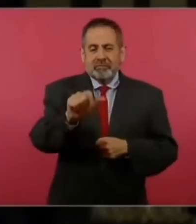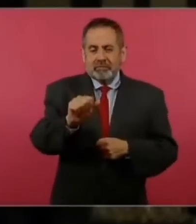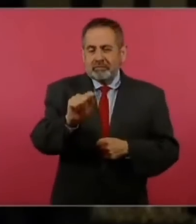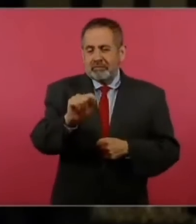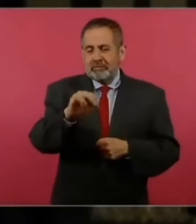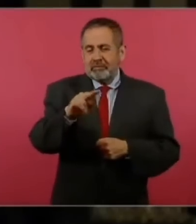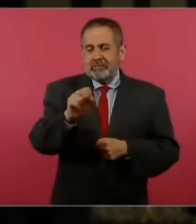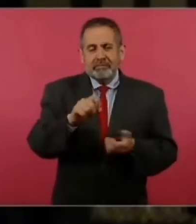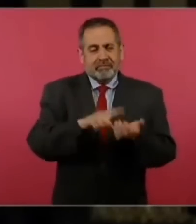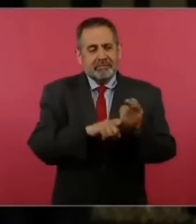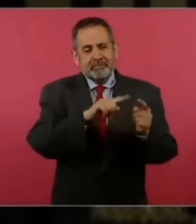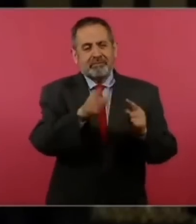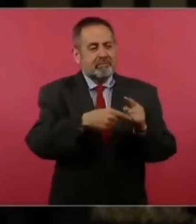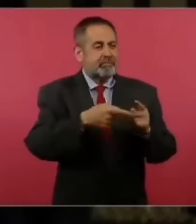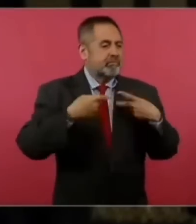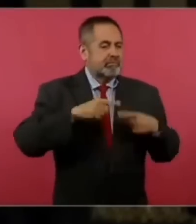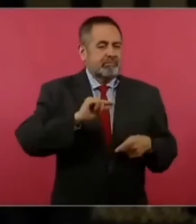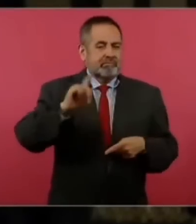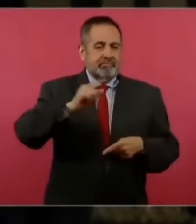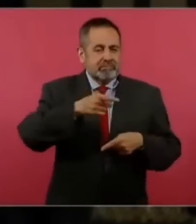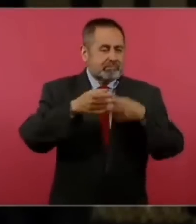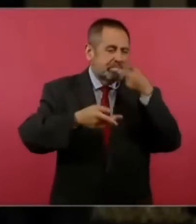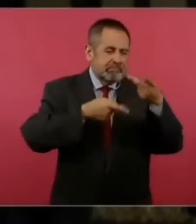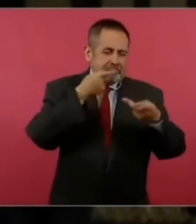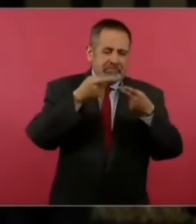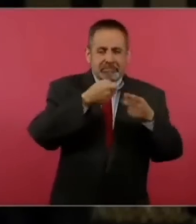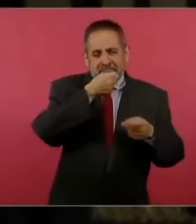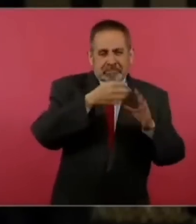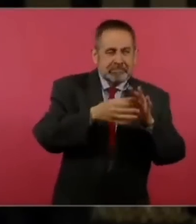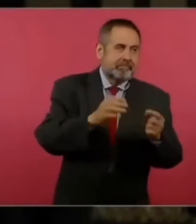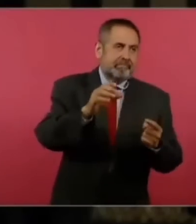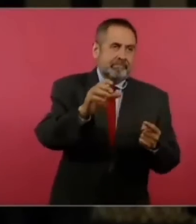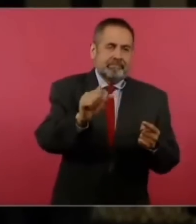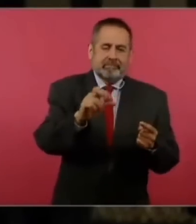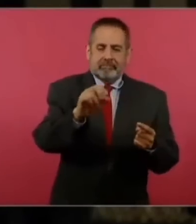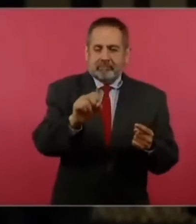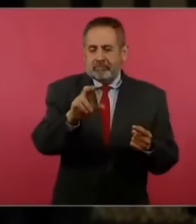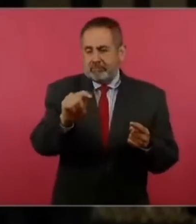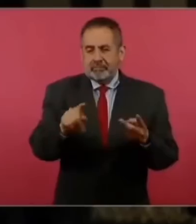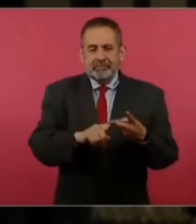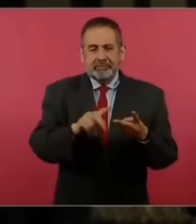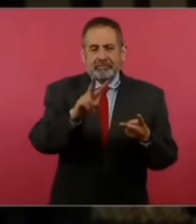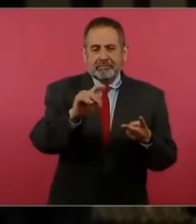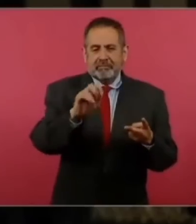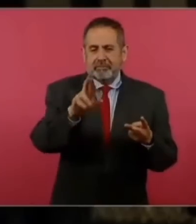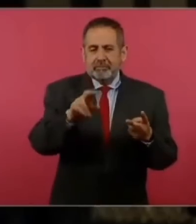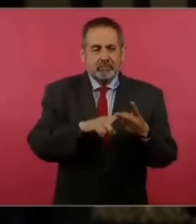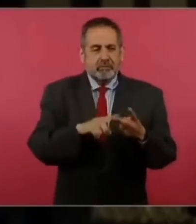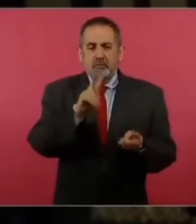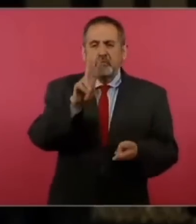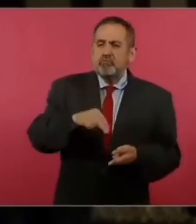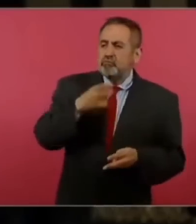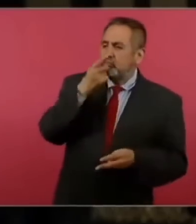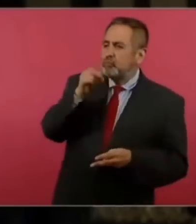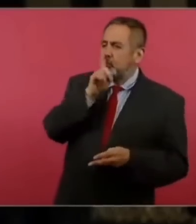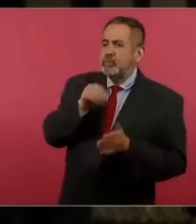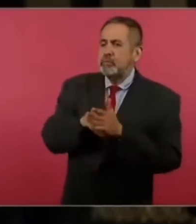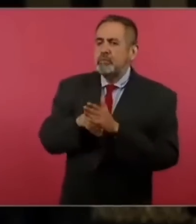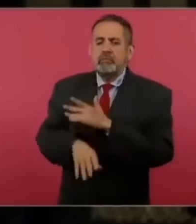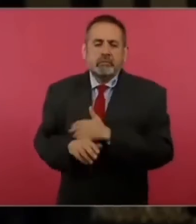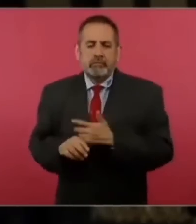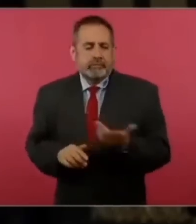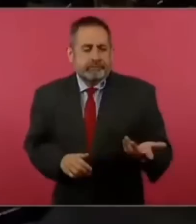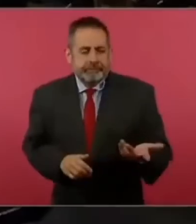sus comentaristas estrellas sabemos de carlos de mola y víctor trujillo pues nunca dicen nada al respecto por algo será